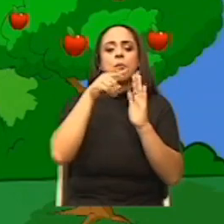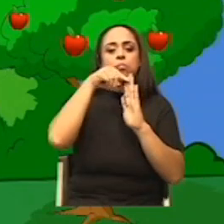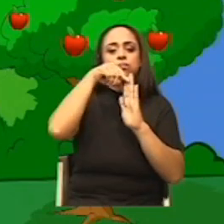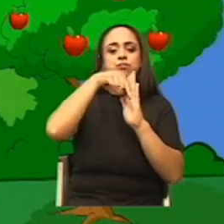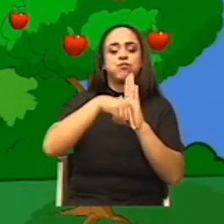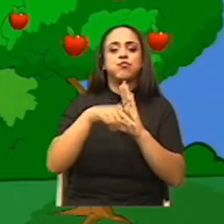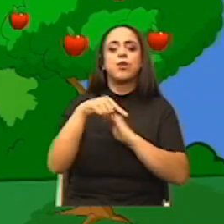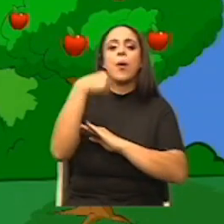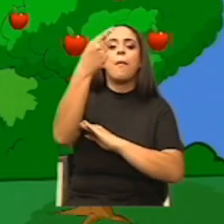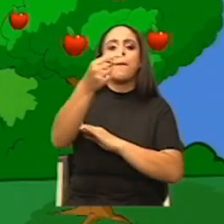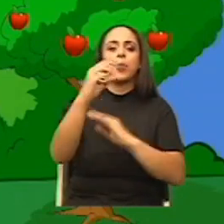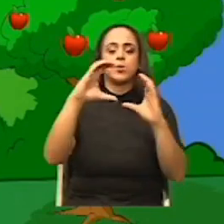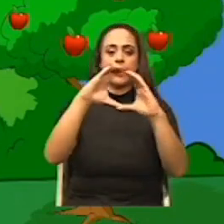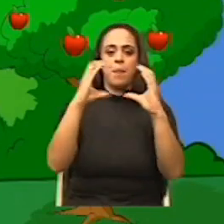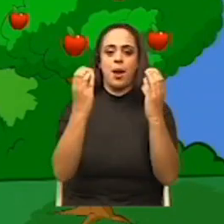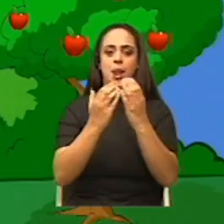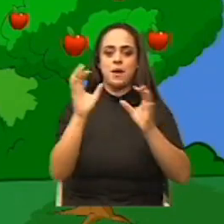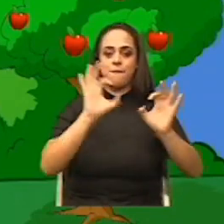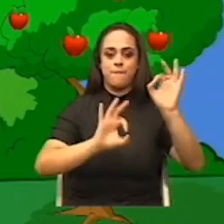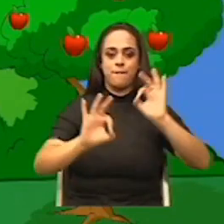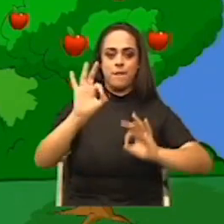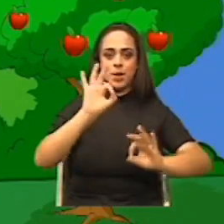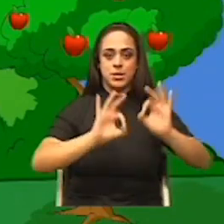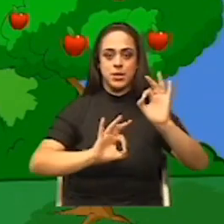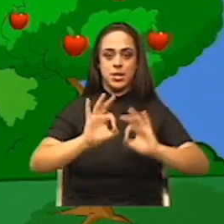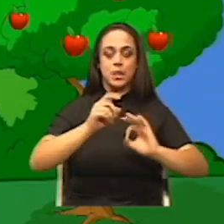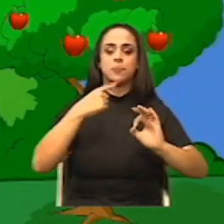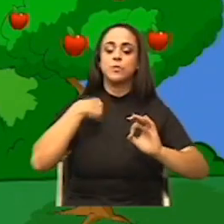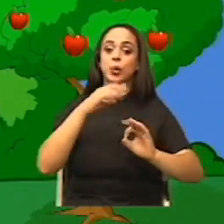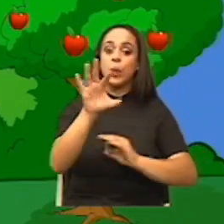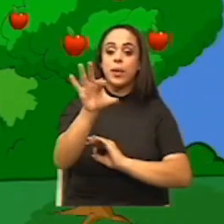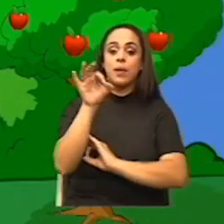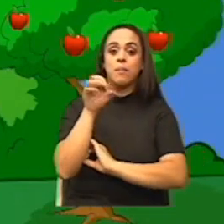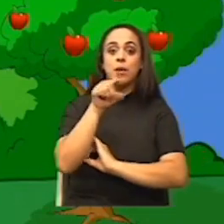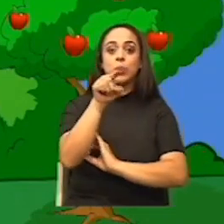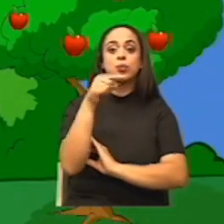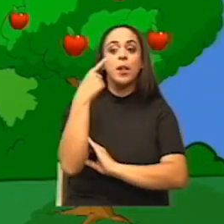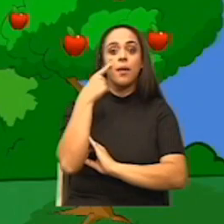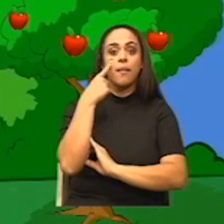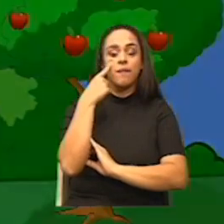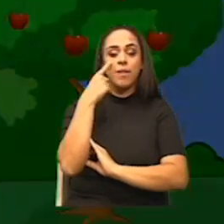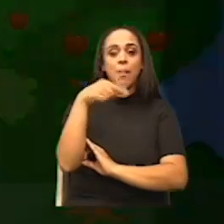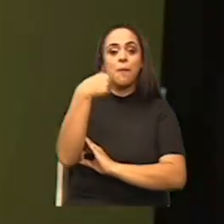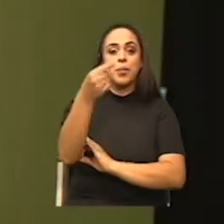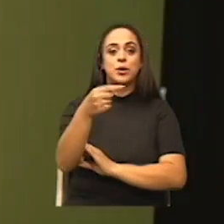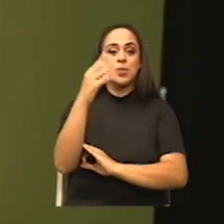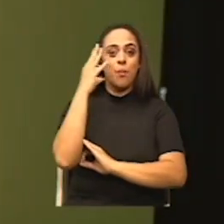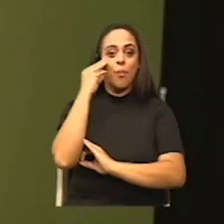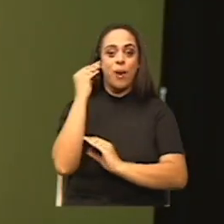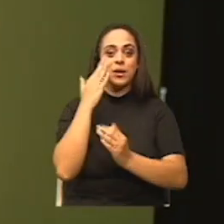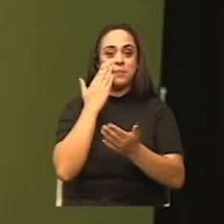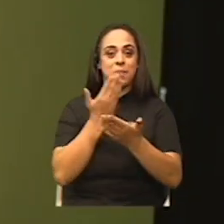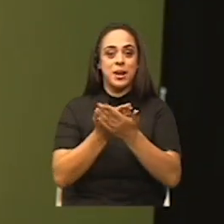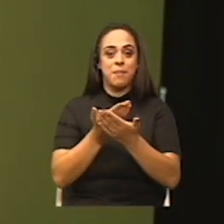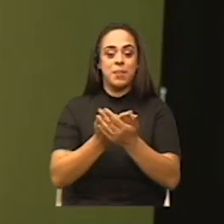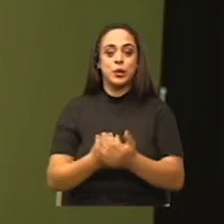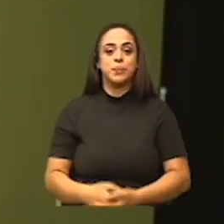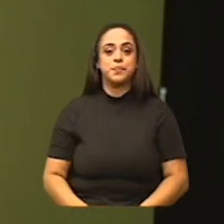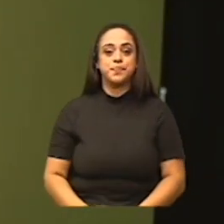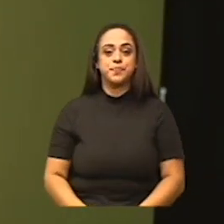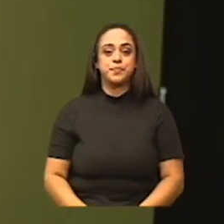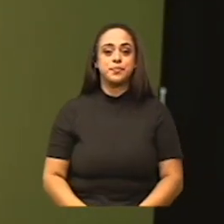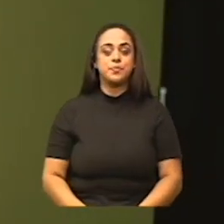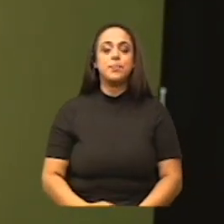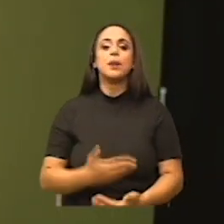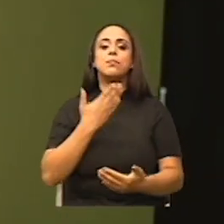próxima clase de física. Así que los invito a que veamos el siguiente experimento. Bueno, es momento de realizar